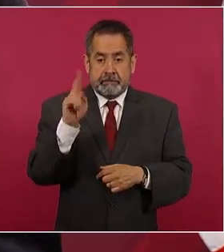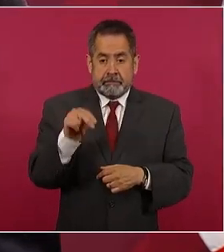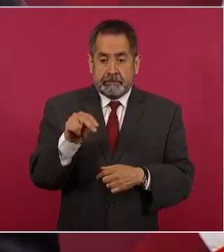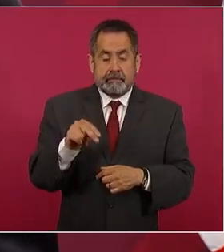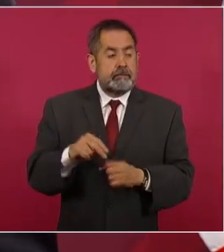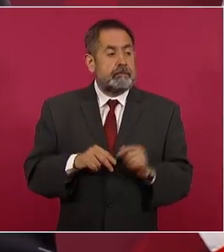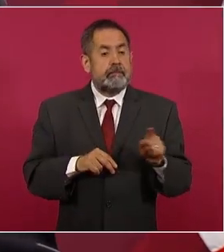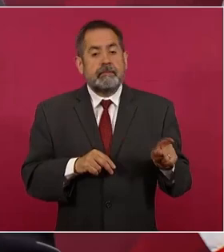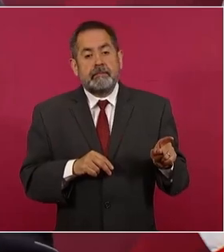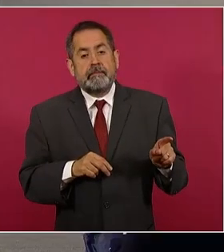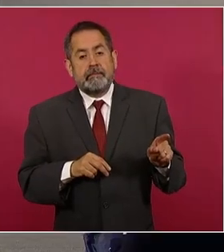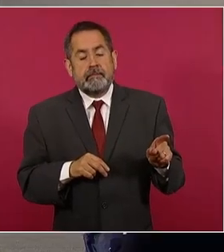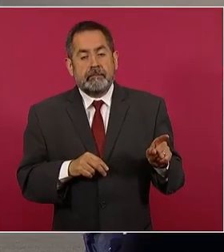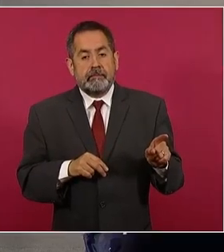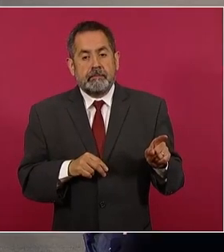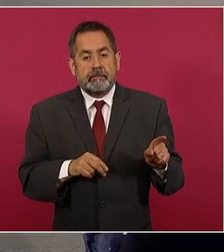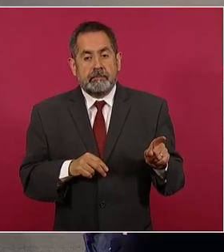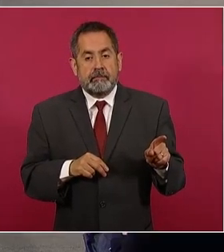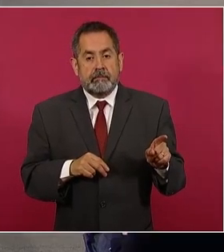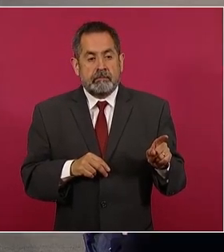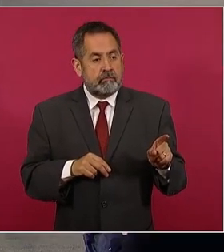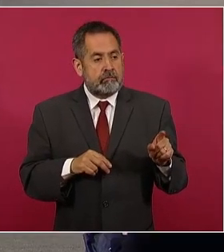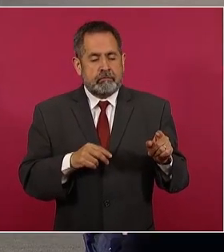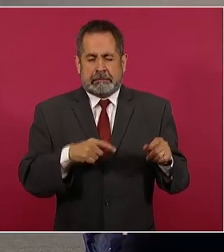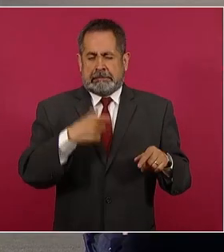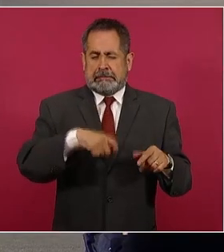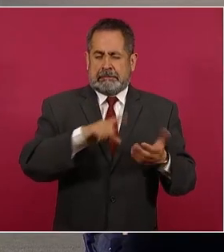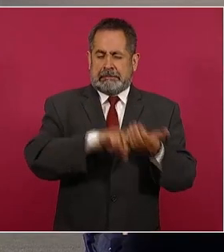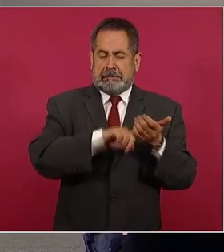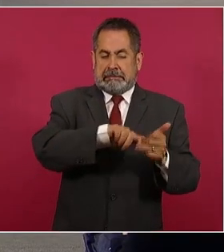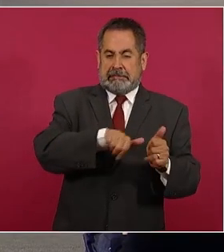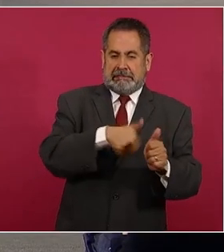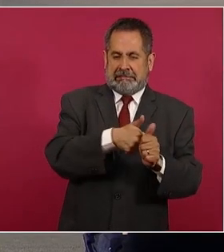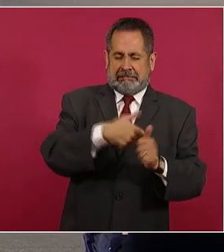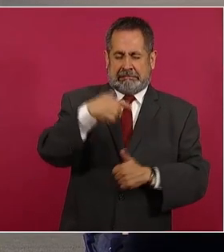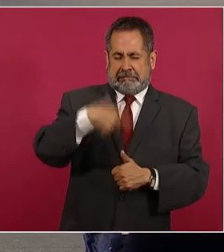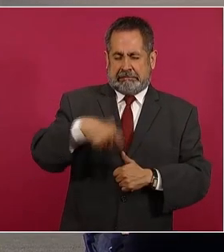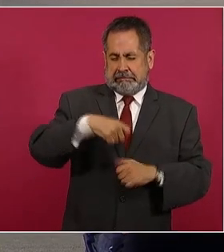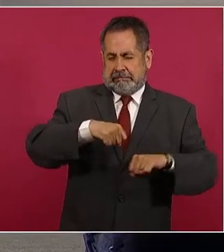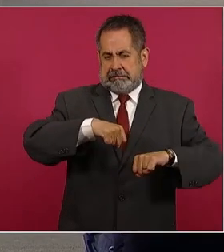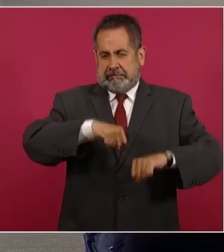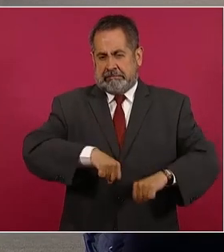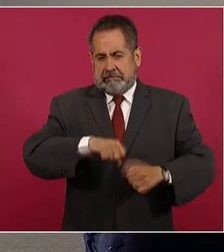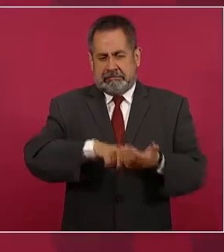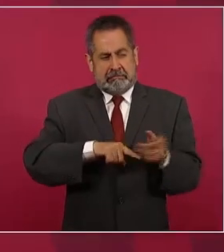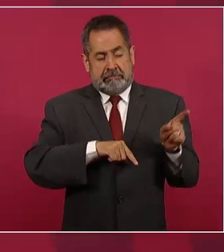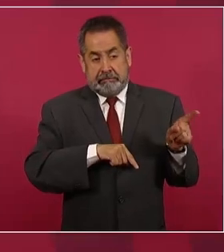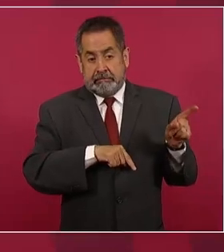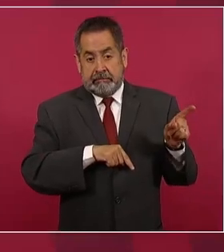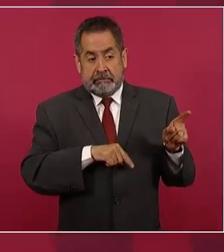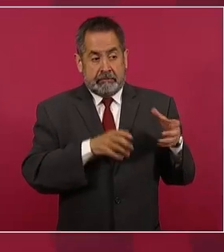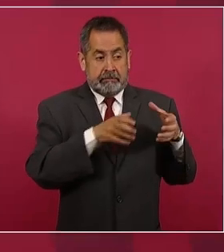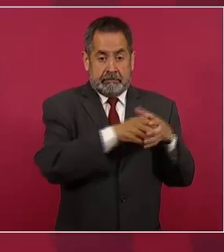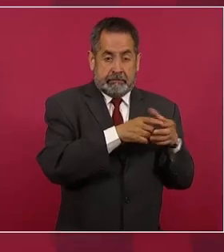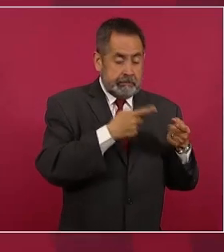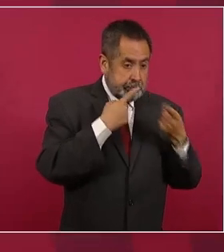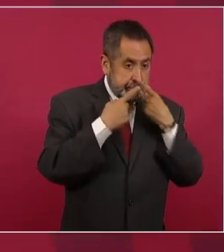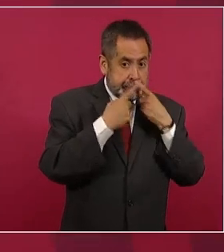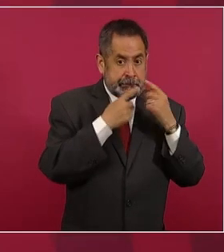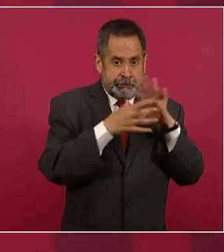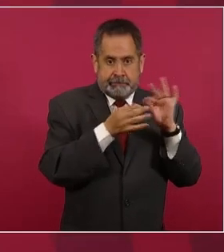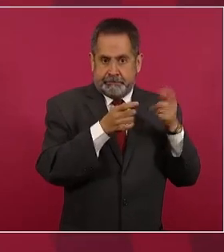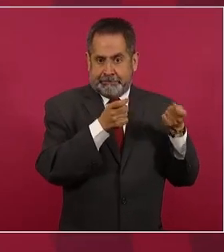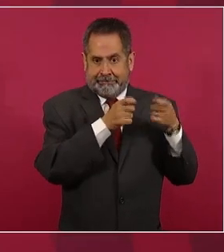machuchones, los que